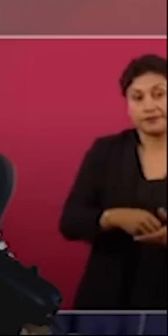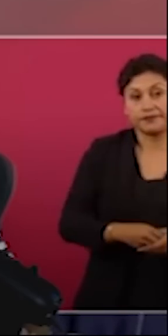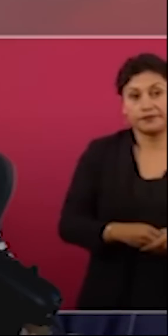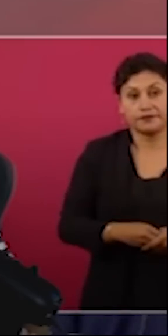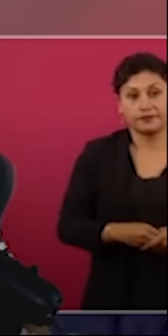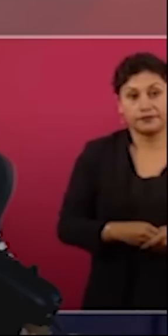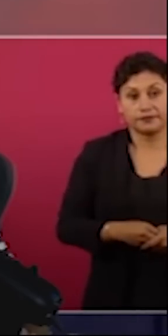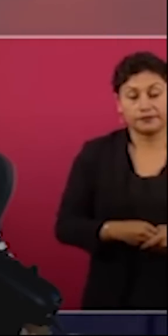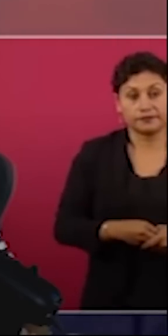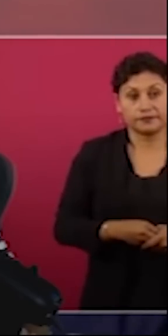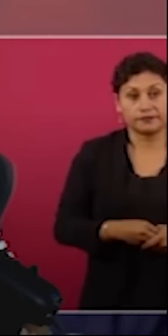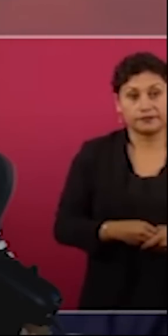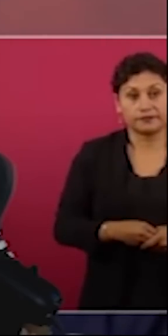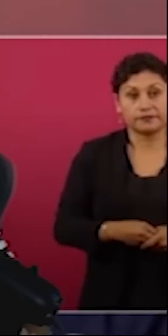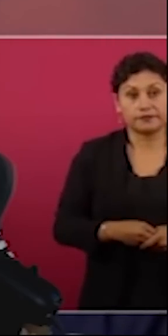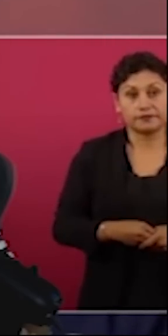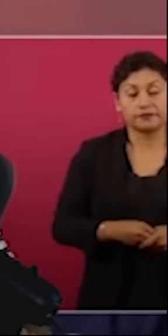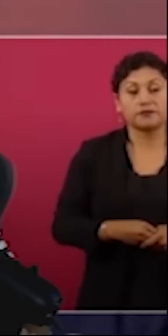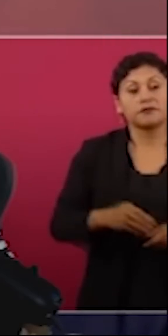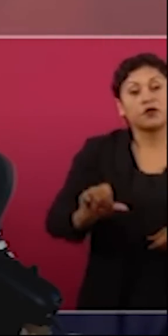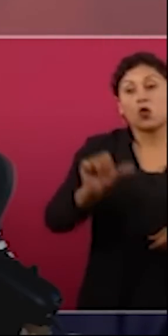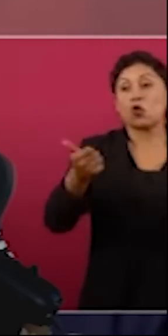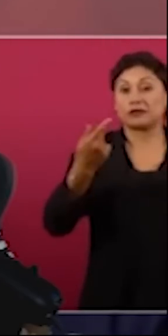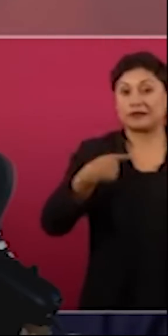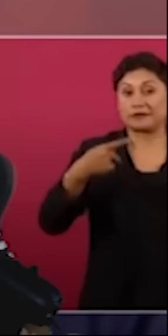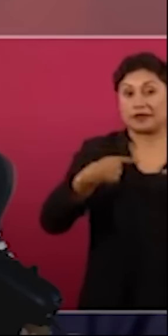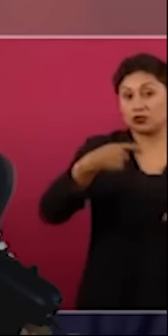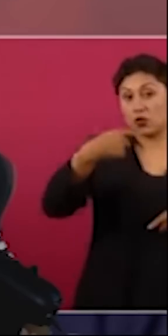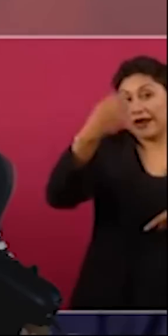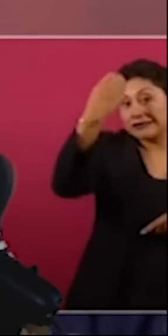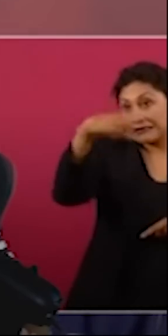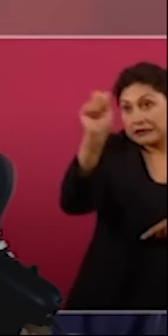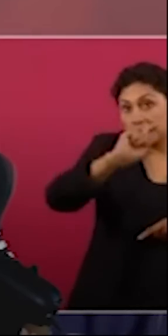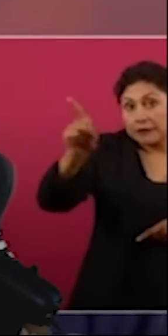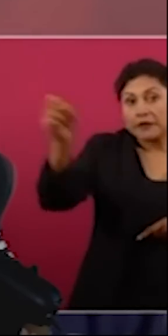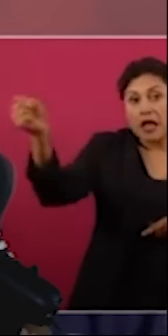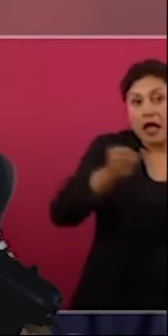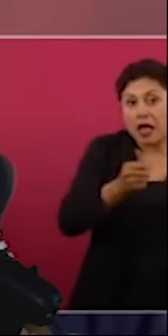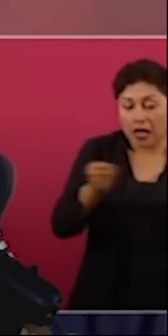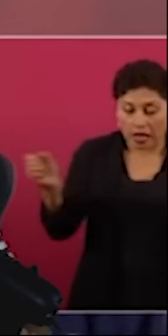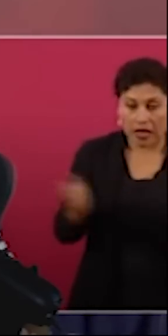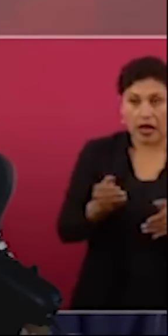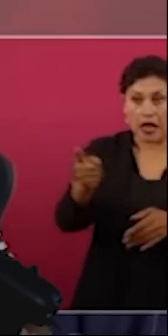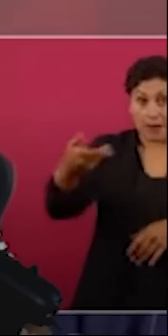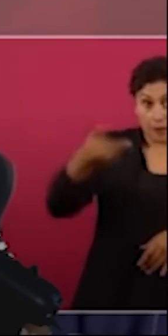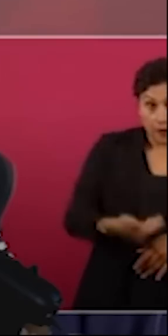se pidiera la opinión de expertos o que se trajeran expertos dijimos que sí